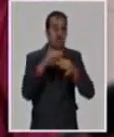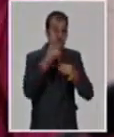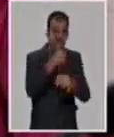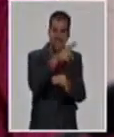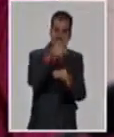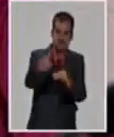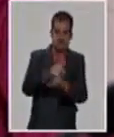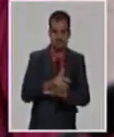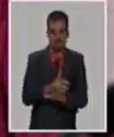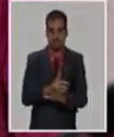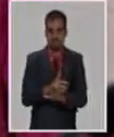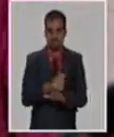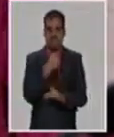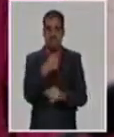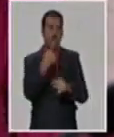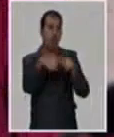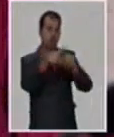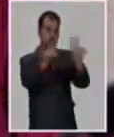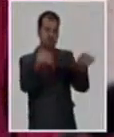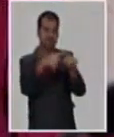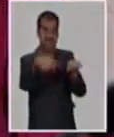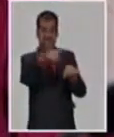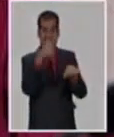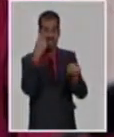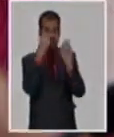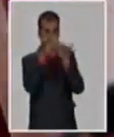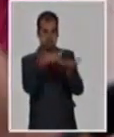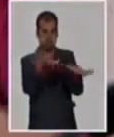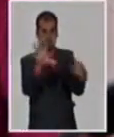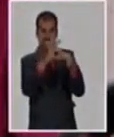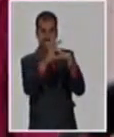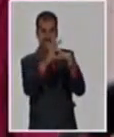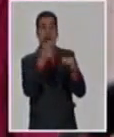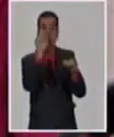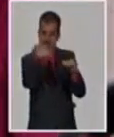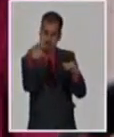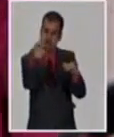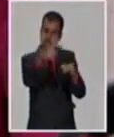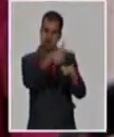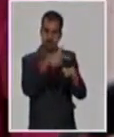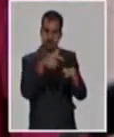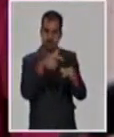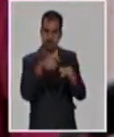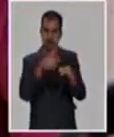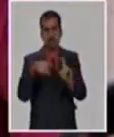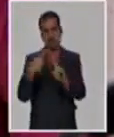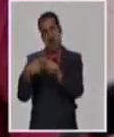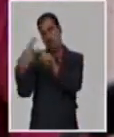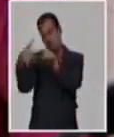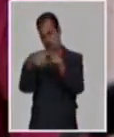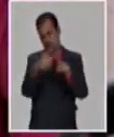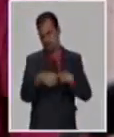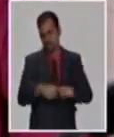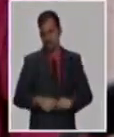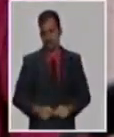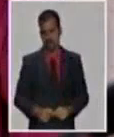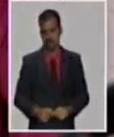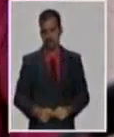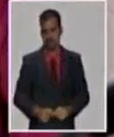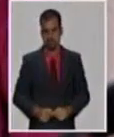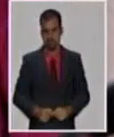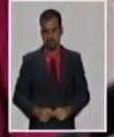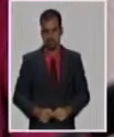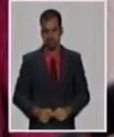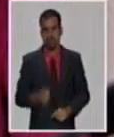áreas que quisiéramos intervenir por la situación epidemiológica y otras. Esa es, Randy, de manera que,